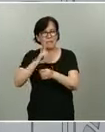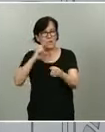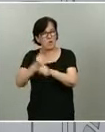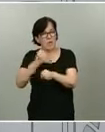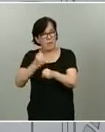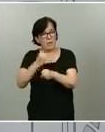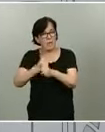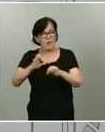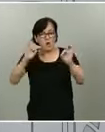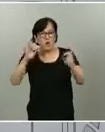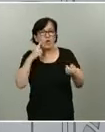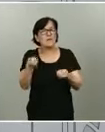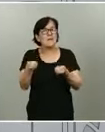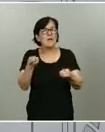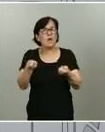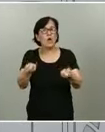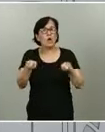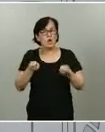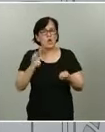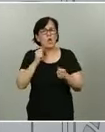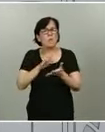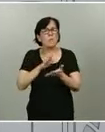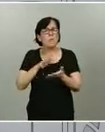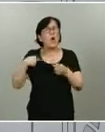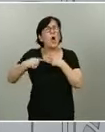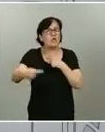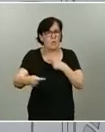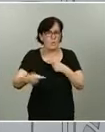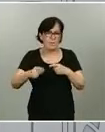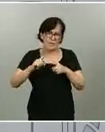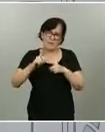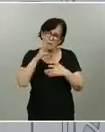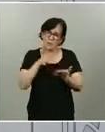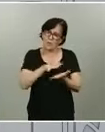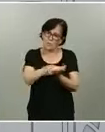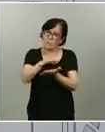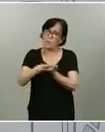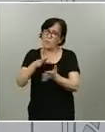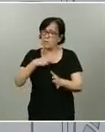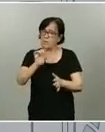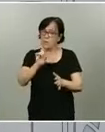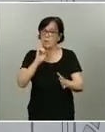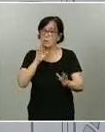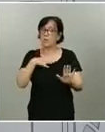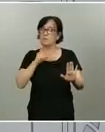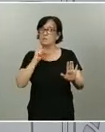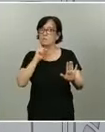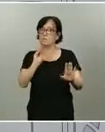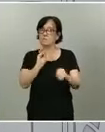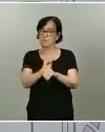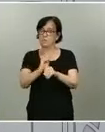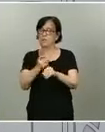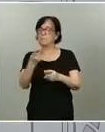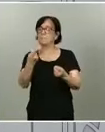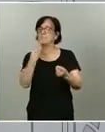se están controlando, no están teniendo impacto en la evolución posterior, pero que nos indican que en cualquier momento podríamos tener un brote no detectado que nos genere